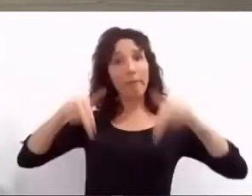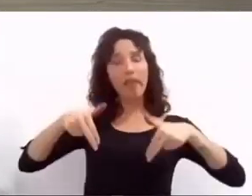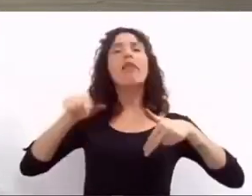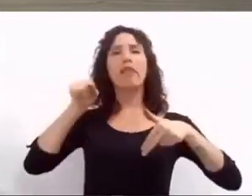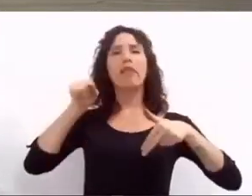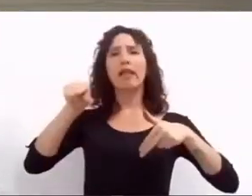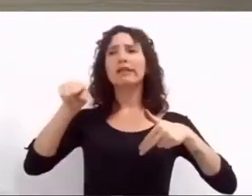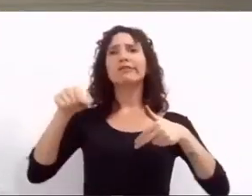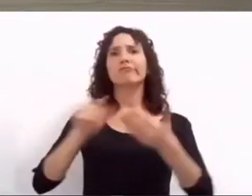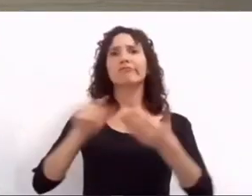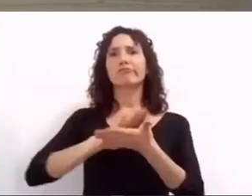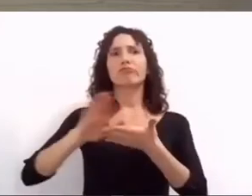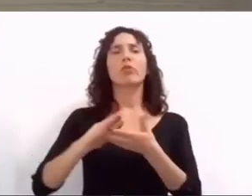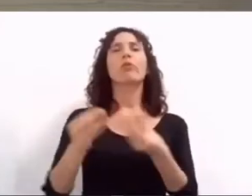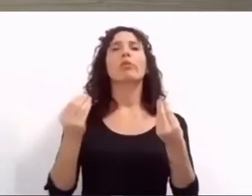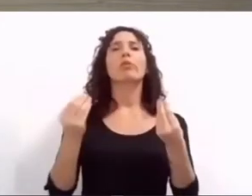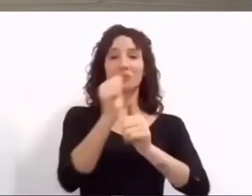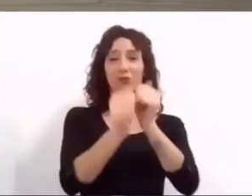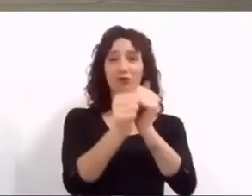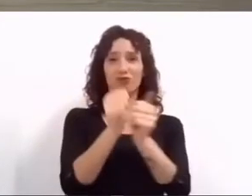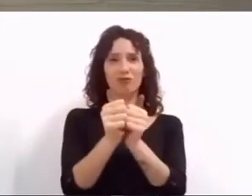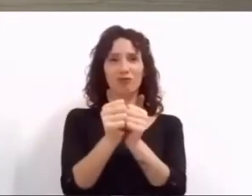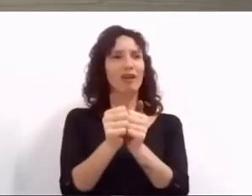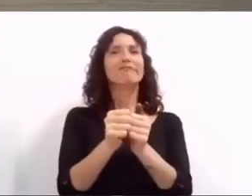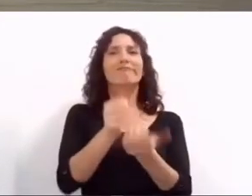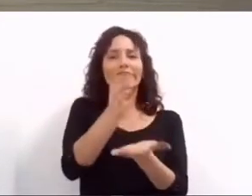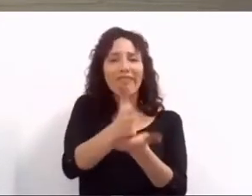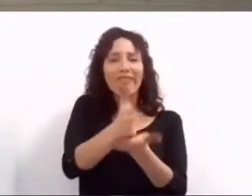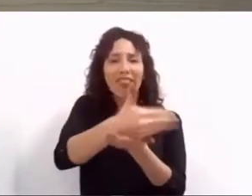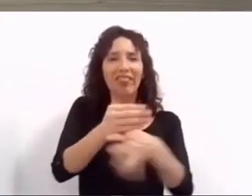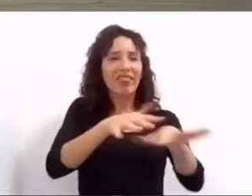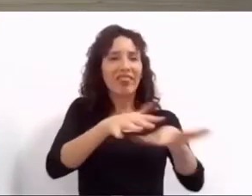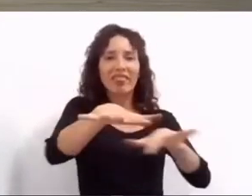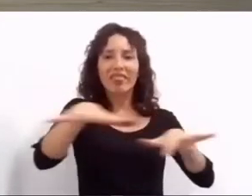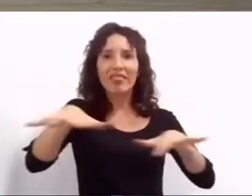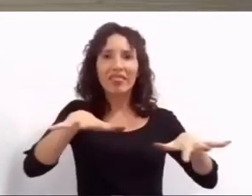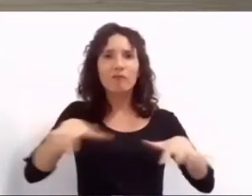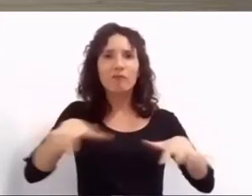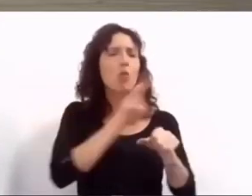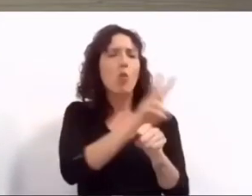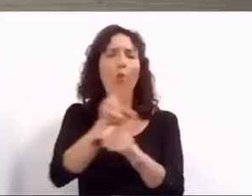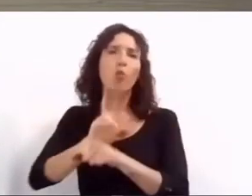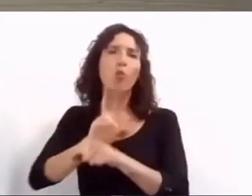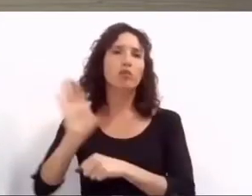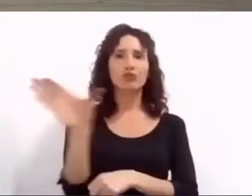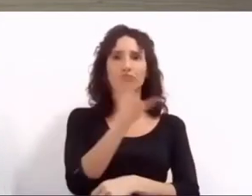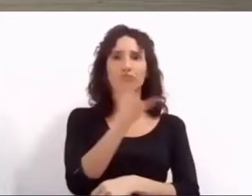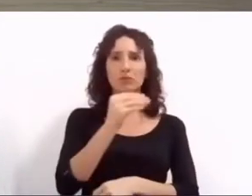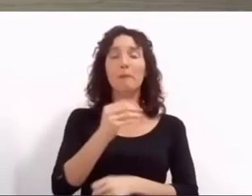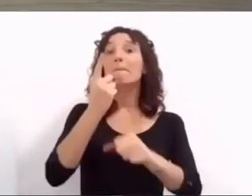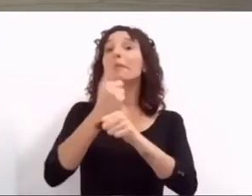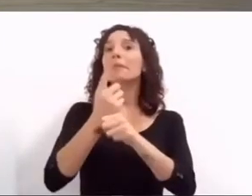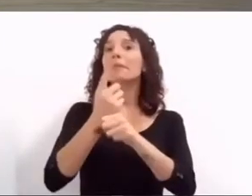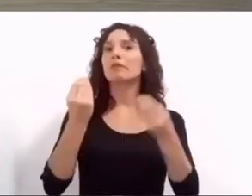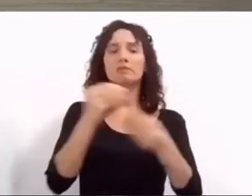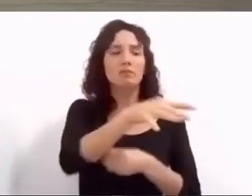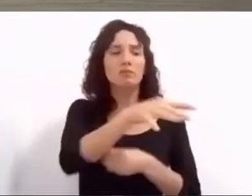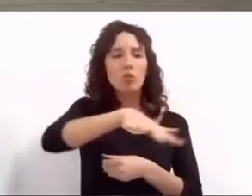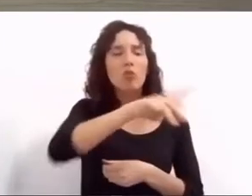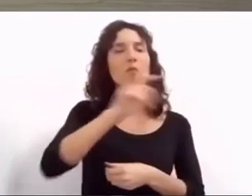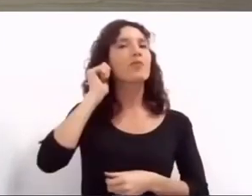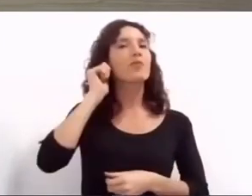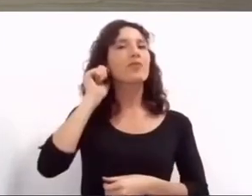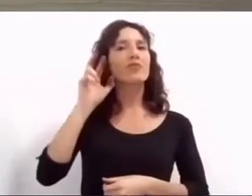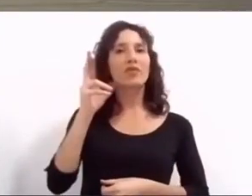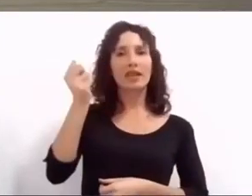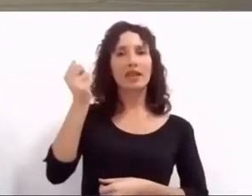Rosario cuida sus barrios creamos los puntos de cuidado el primero lo inauguramos en barrio Grandoli un espacio municipal